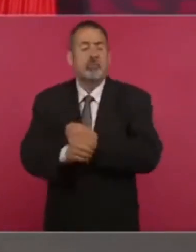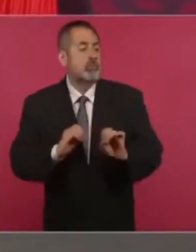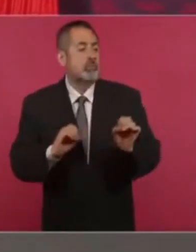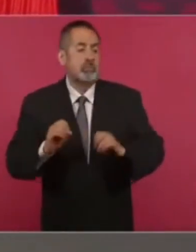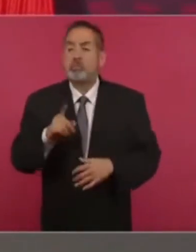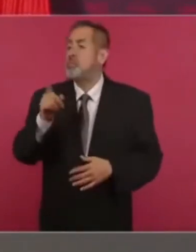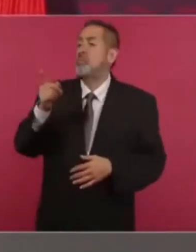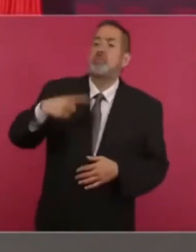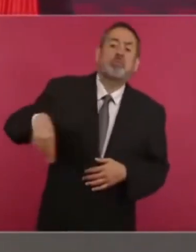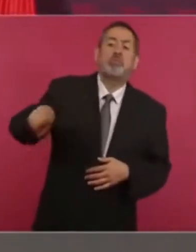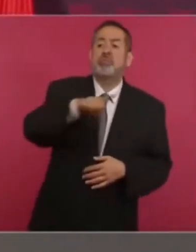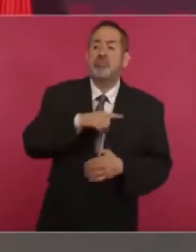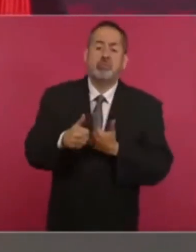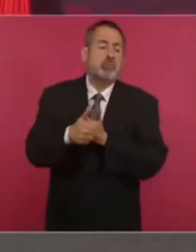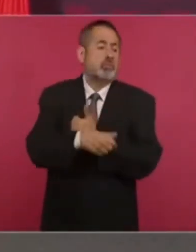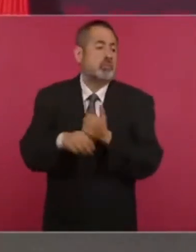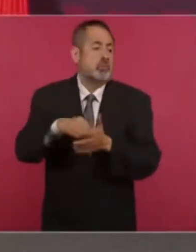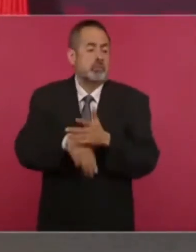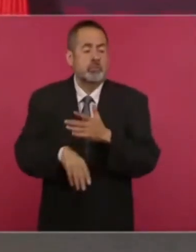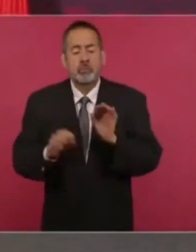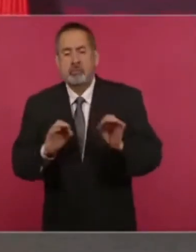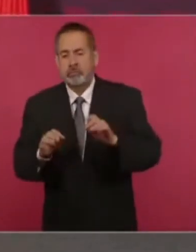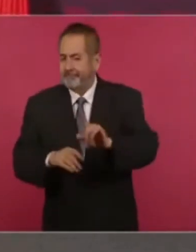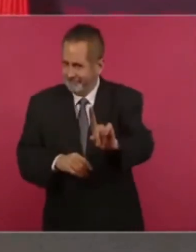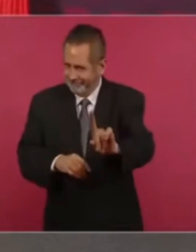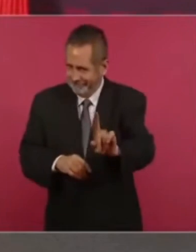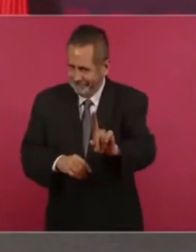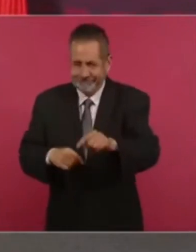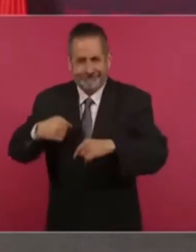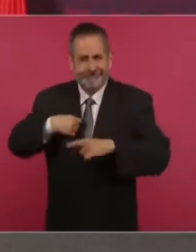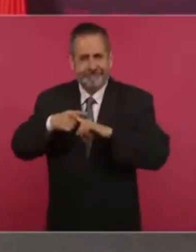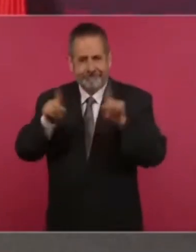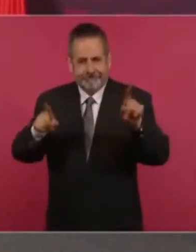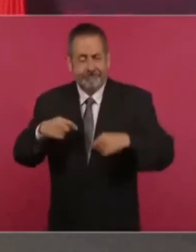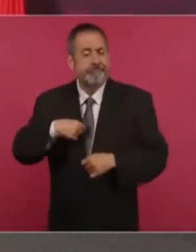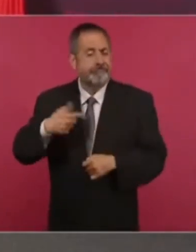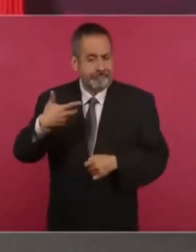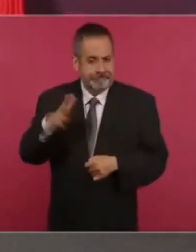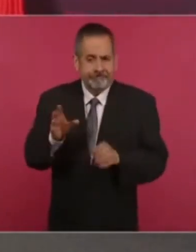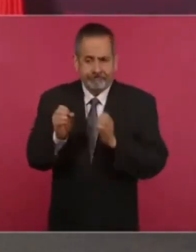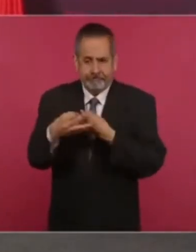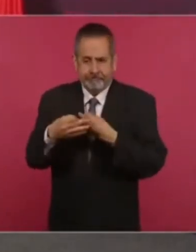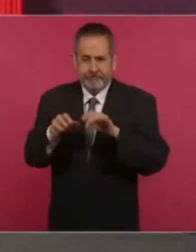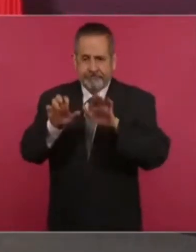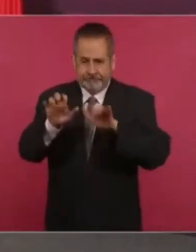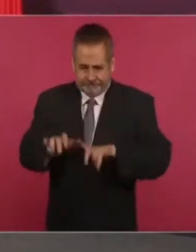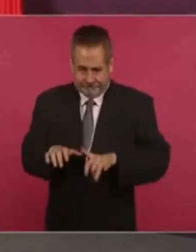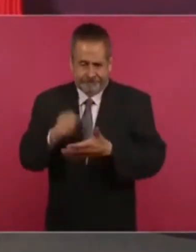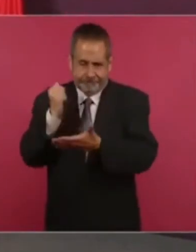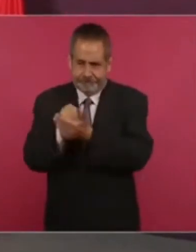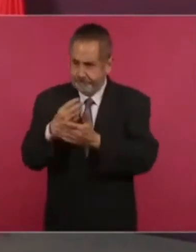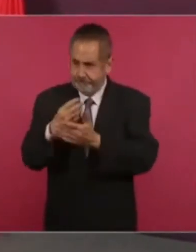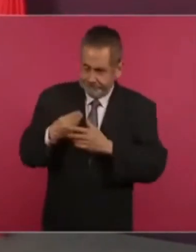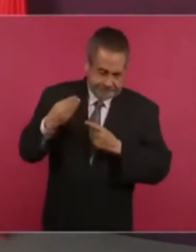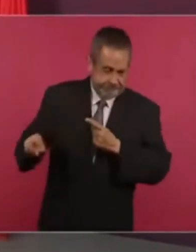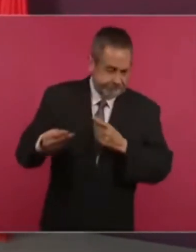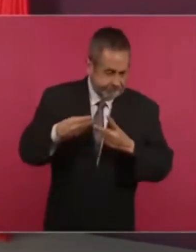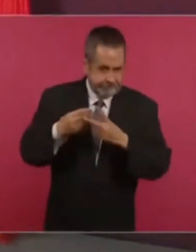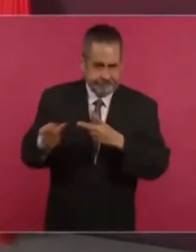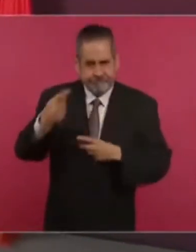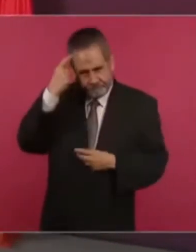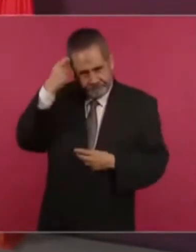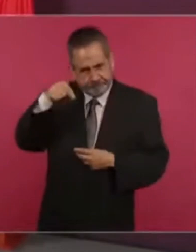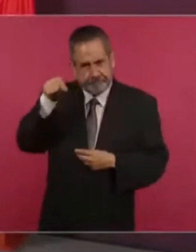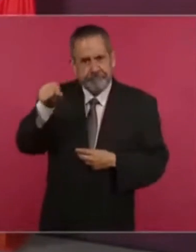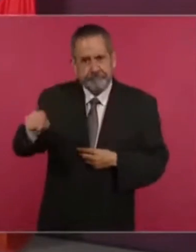cosa que no hemos hecho nosotros. Yo he girado dos oficios para que